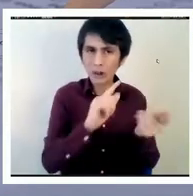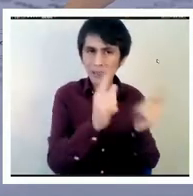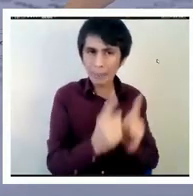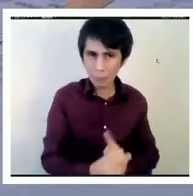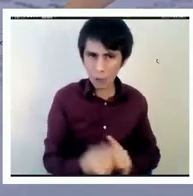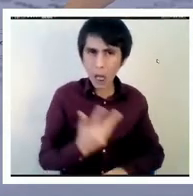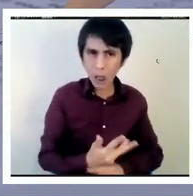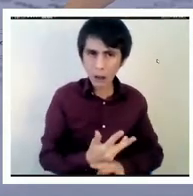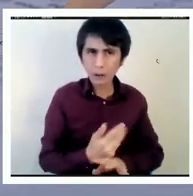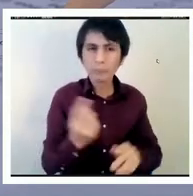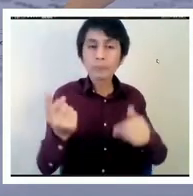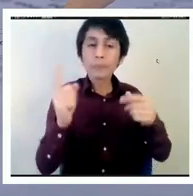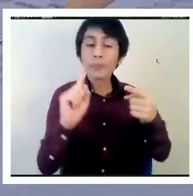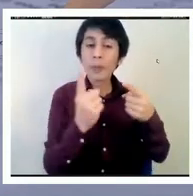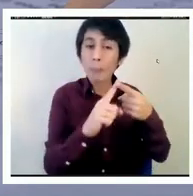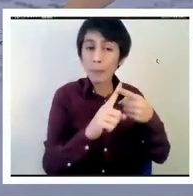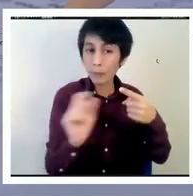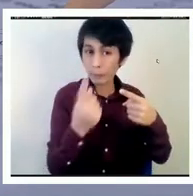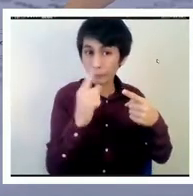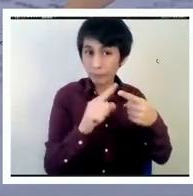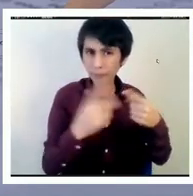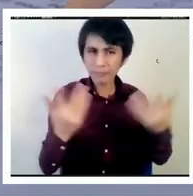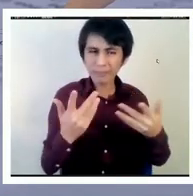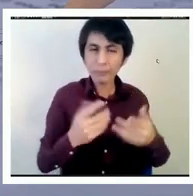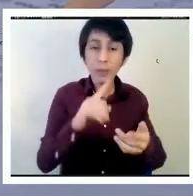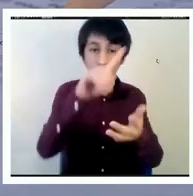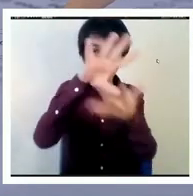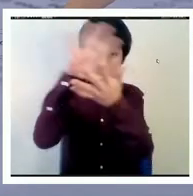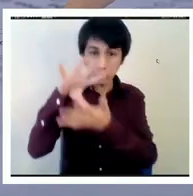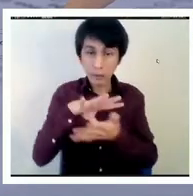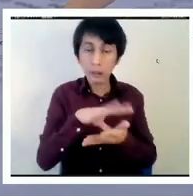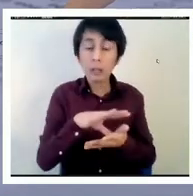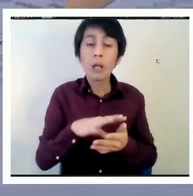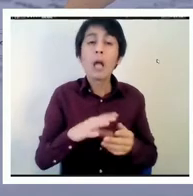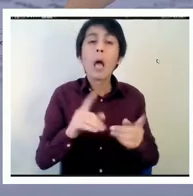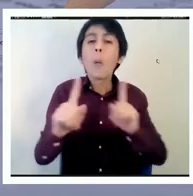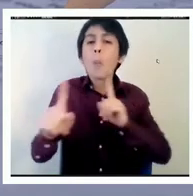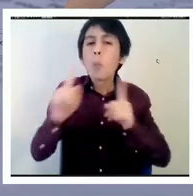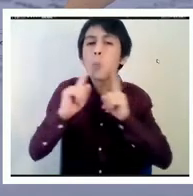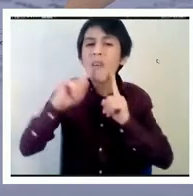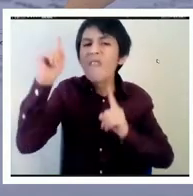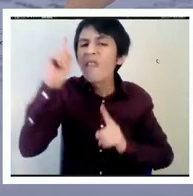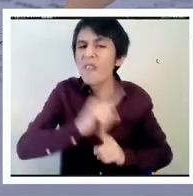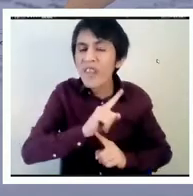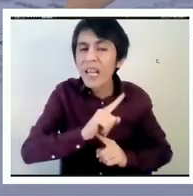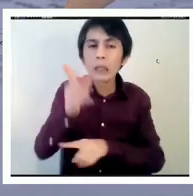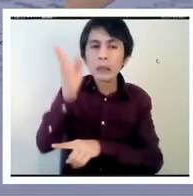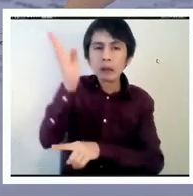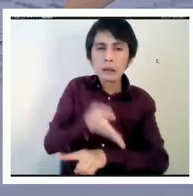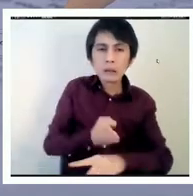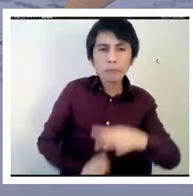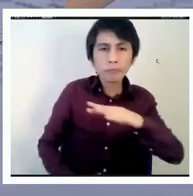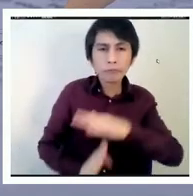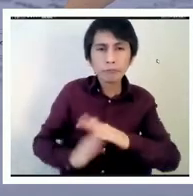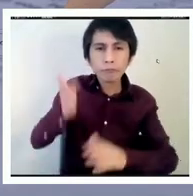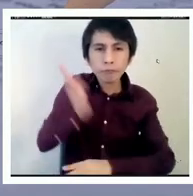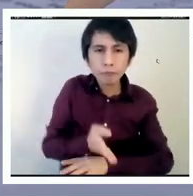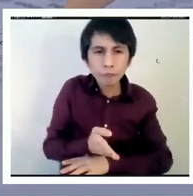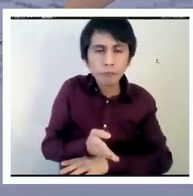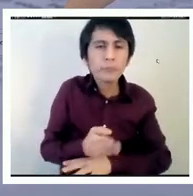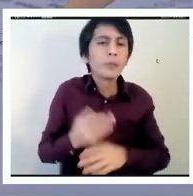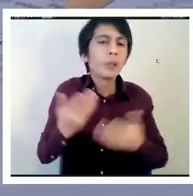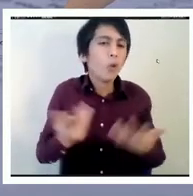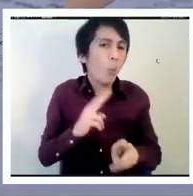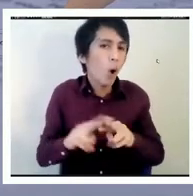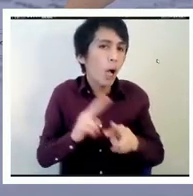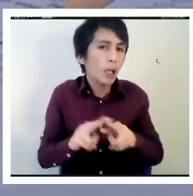los países han cancelado los exámenes finales y han generado los resultados utilizando exámenes